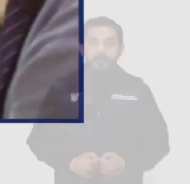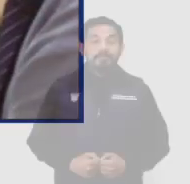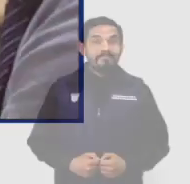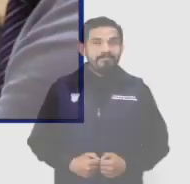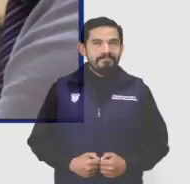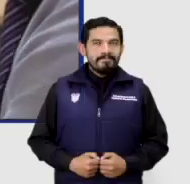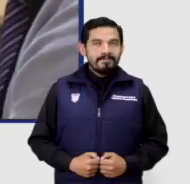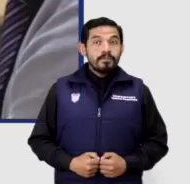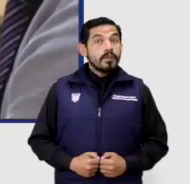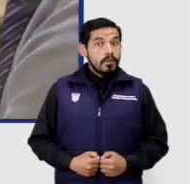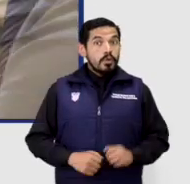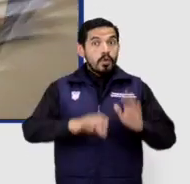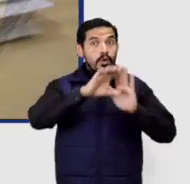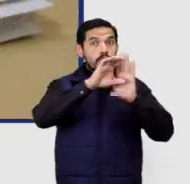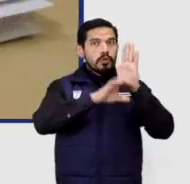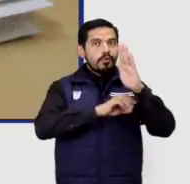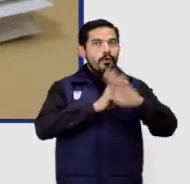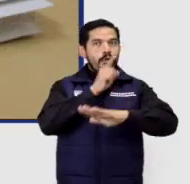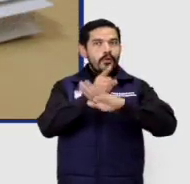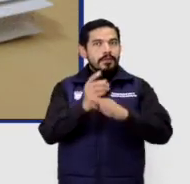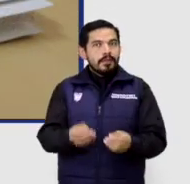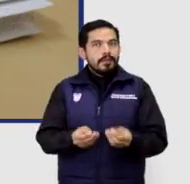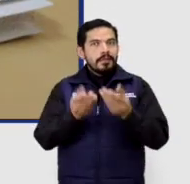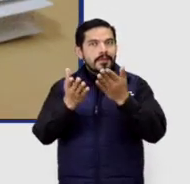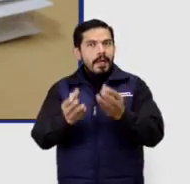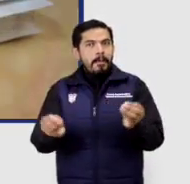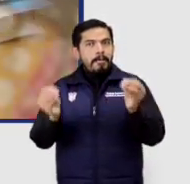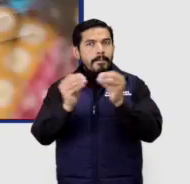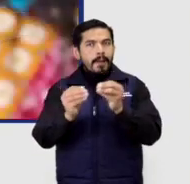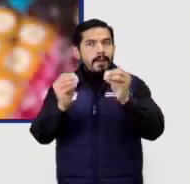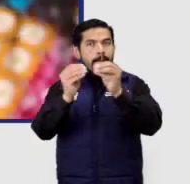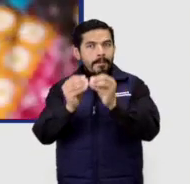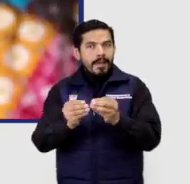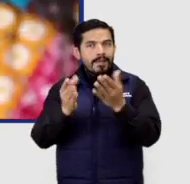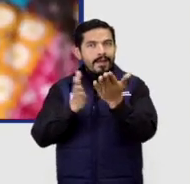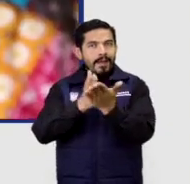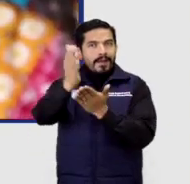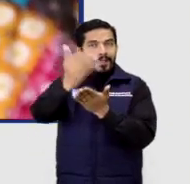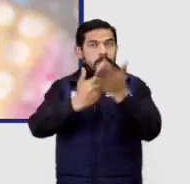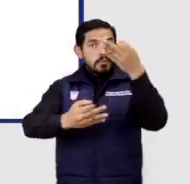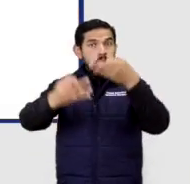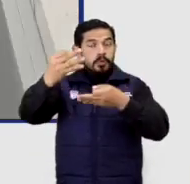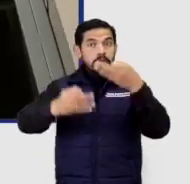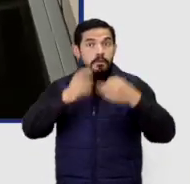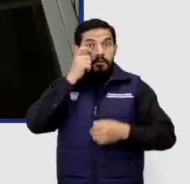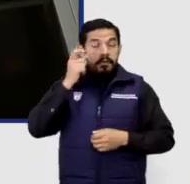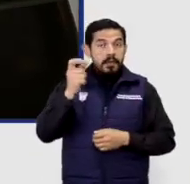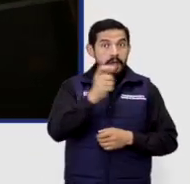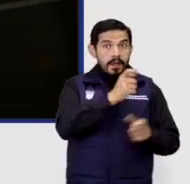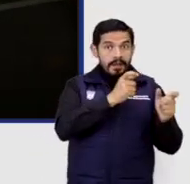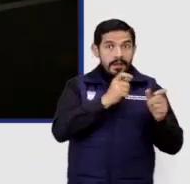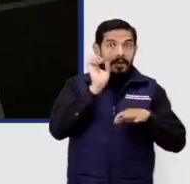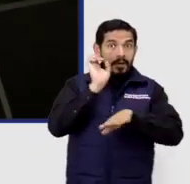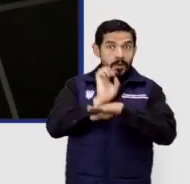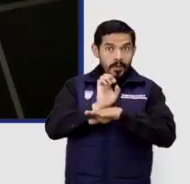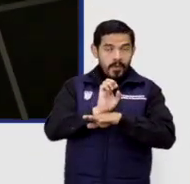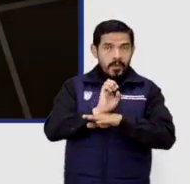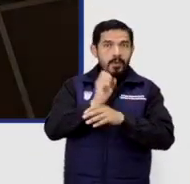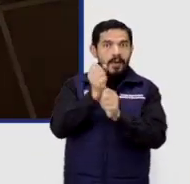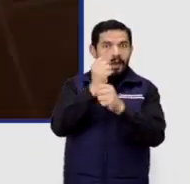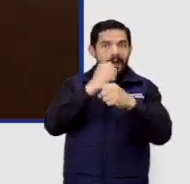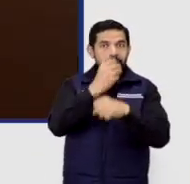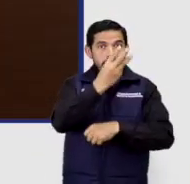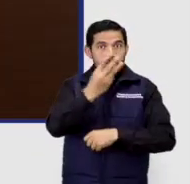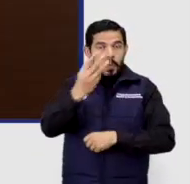Cumpliendo el mandato constitucional de brindar cada vez un mejor acceso a la justicia, la Fiscalía General del Estado creó un sitio